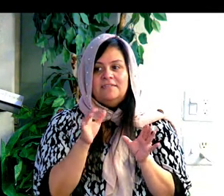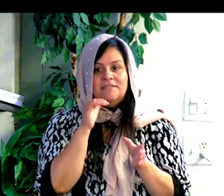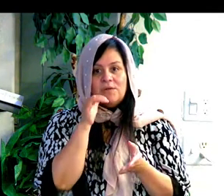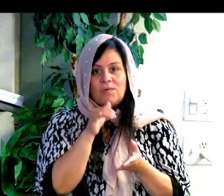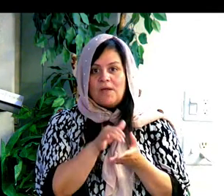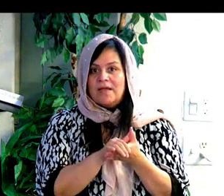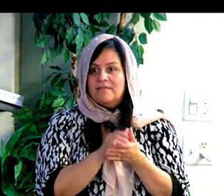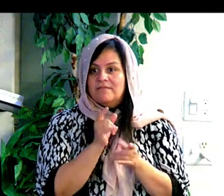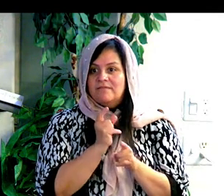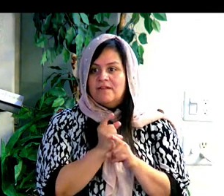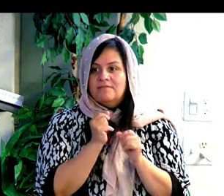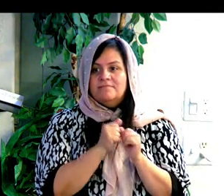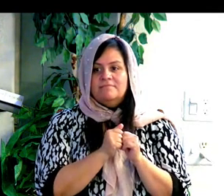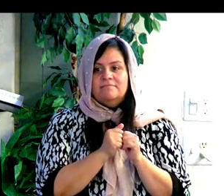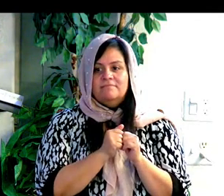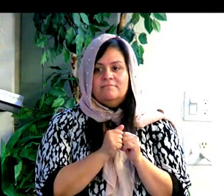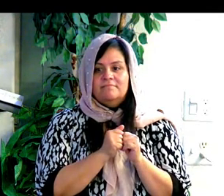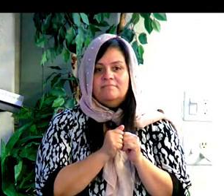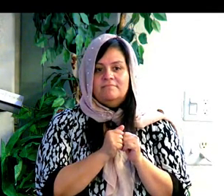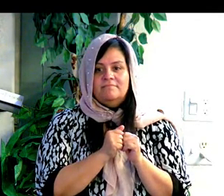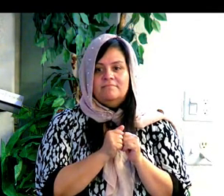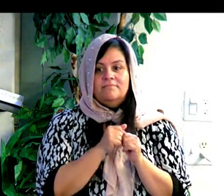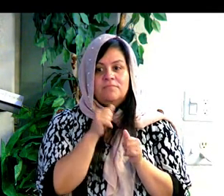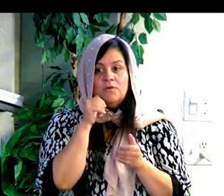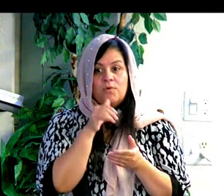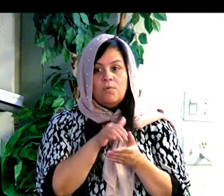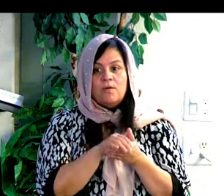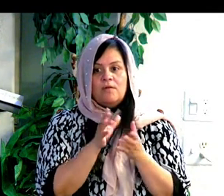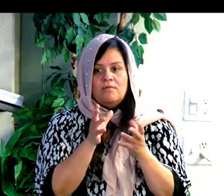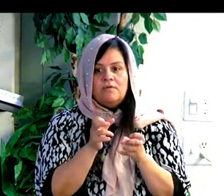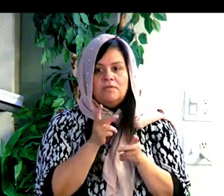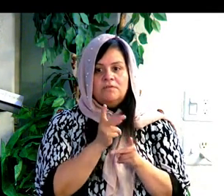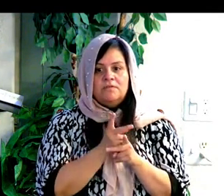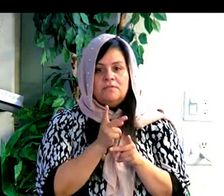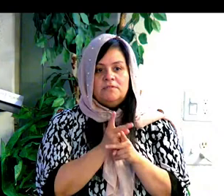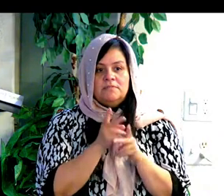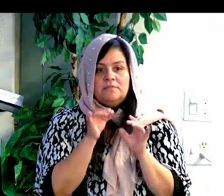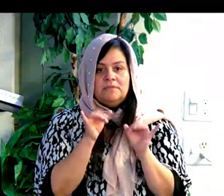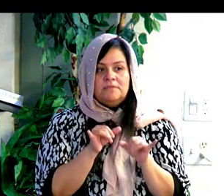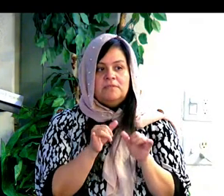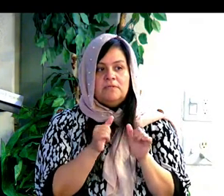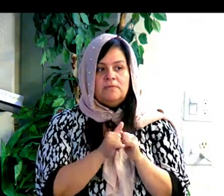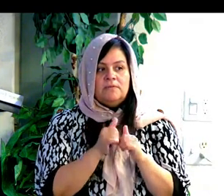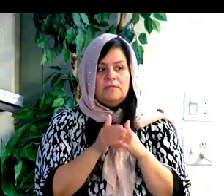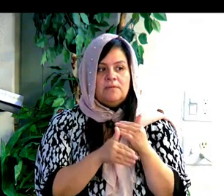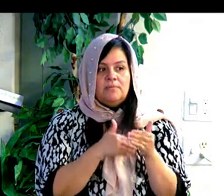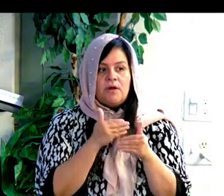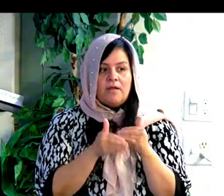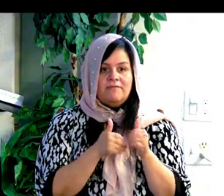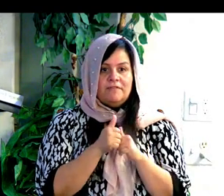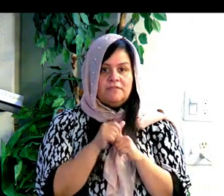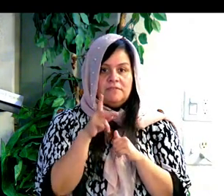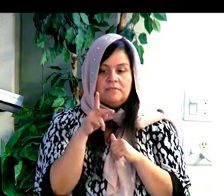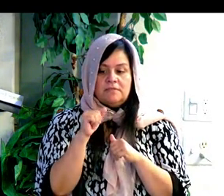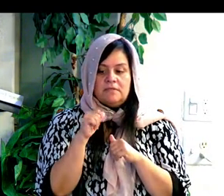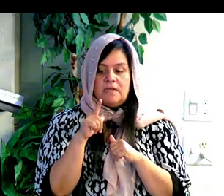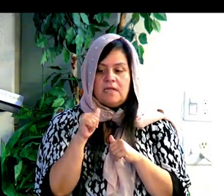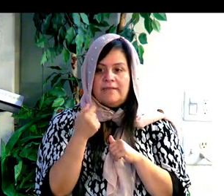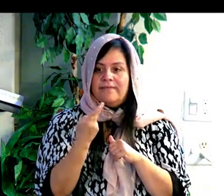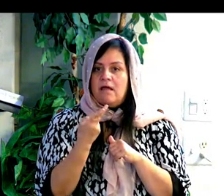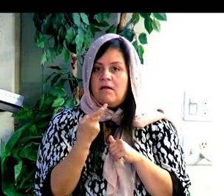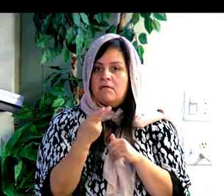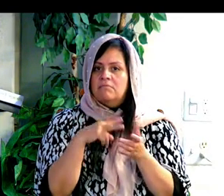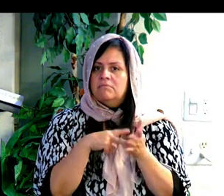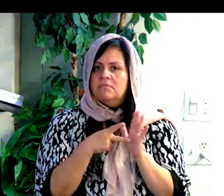nada más quiere, pues, seguir con el proceso. And the word kalah means perfect. La palabra kalah quiere